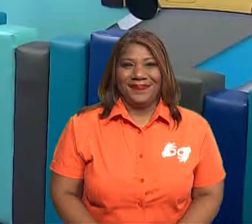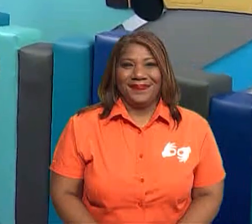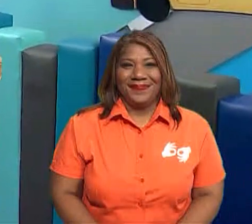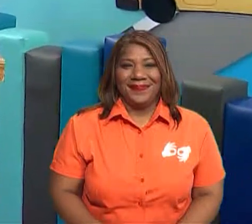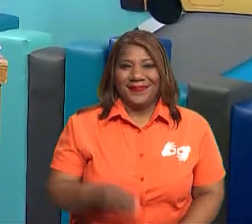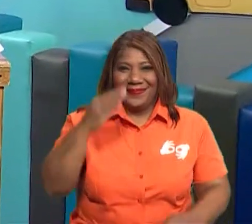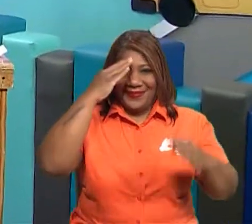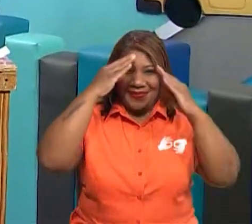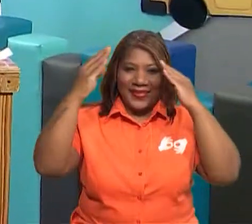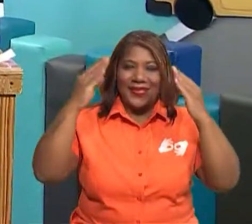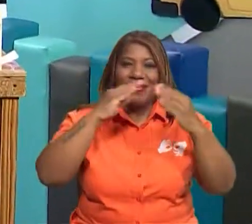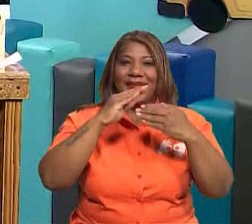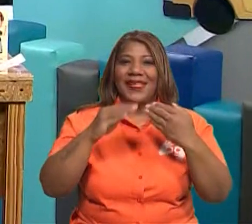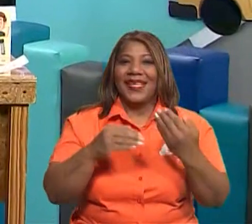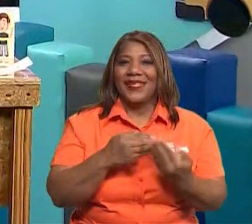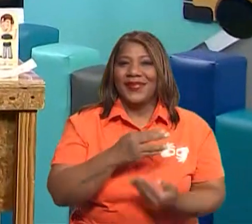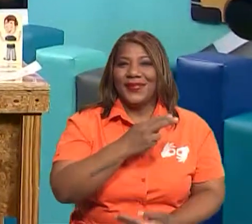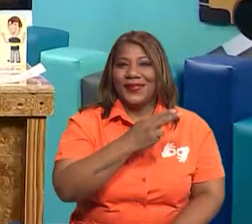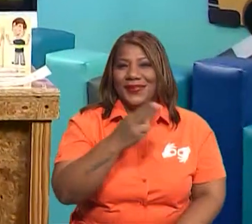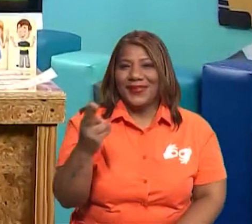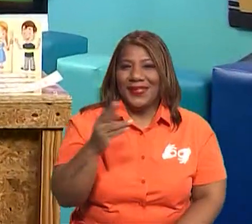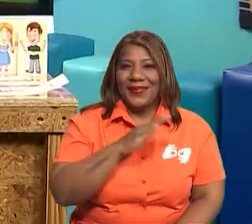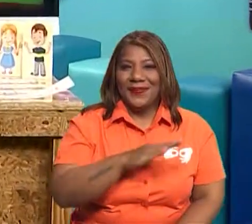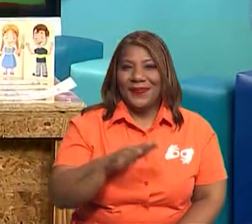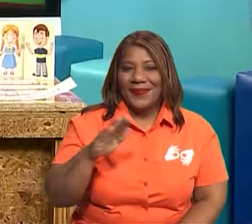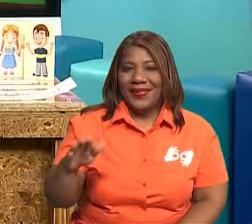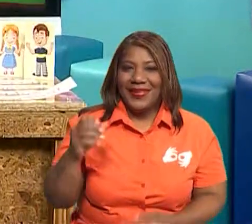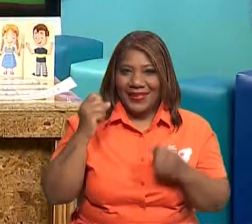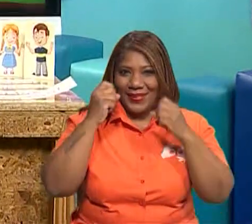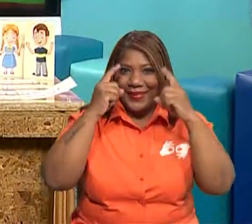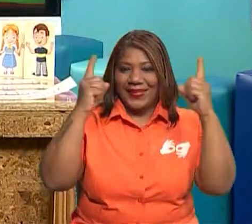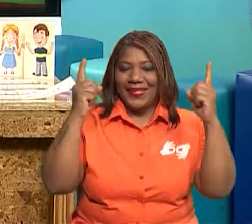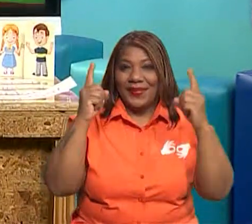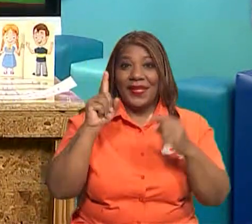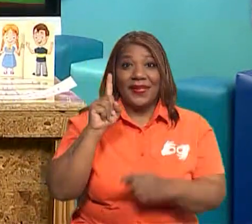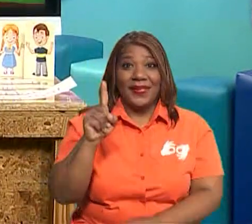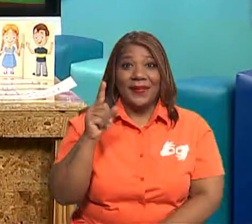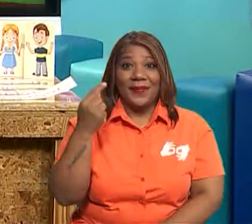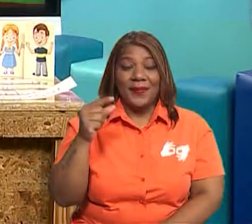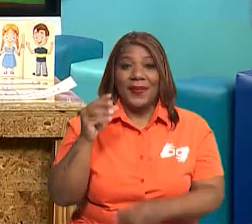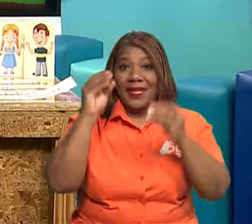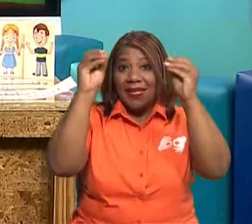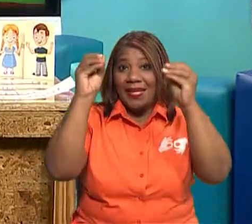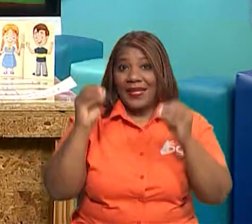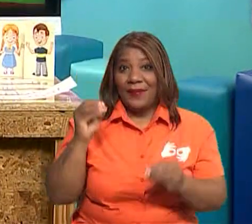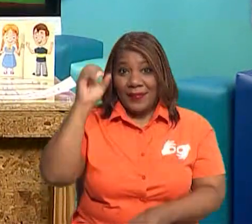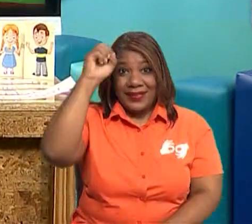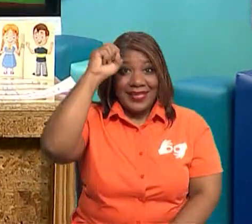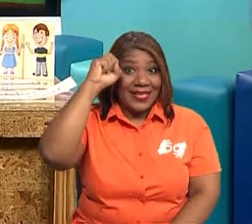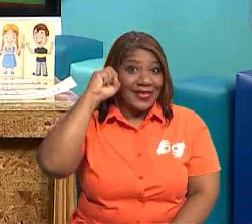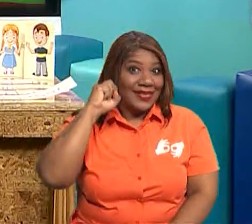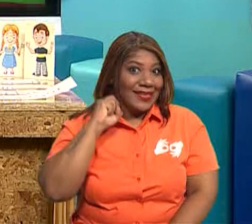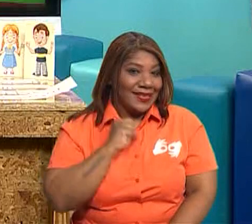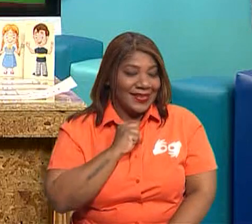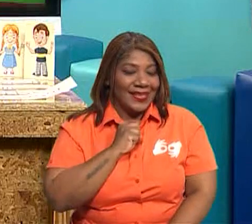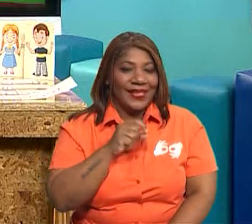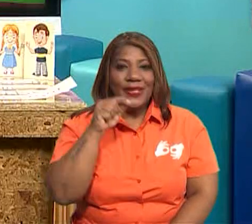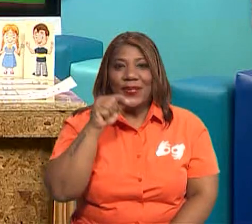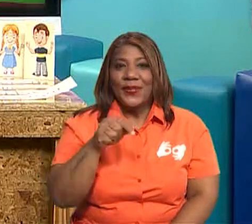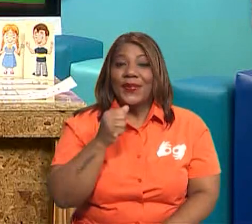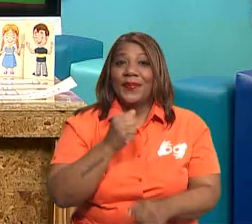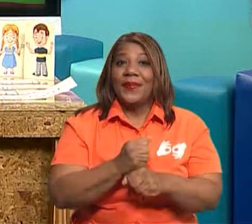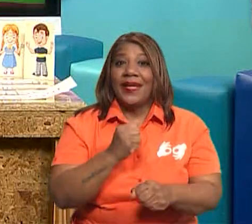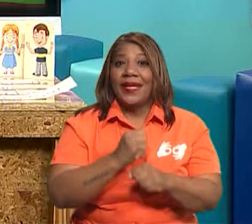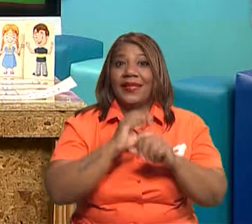¡Hola, pequeños descubridores de primer grado! Soy su maestra Charlene Cedeño y en el día de hoy vamos a estar trabajando los